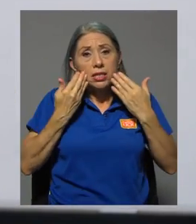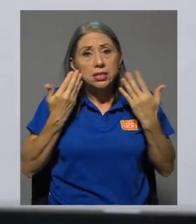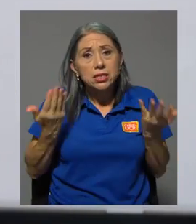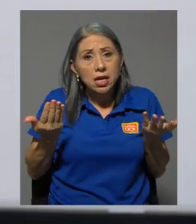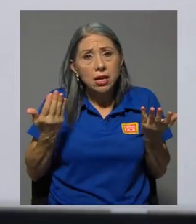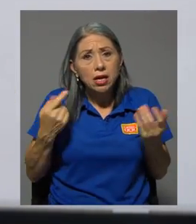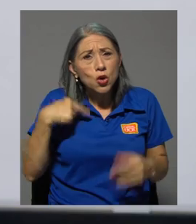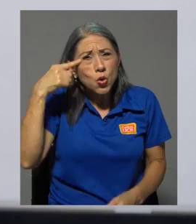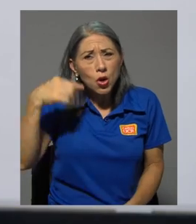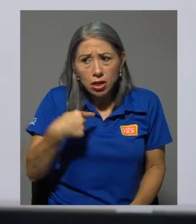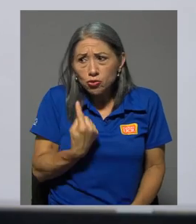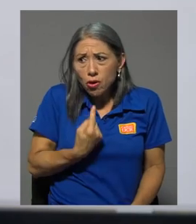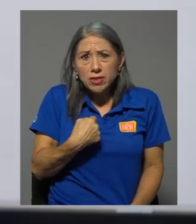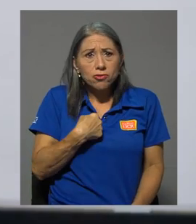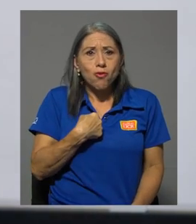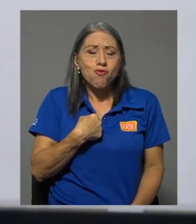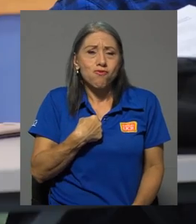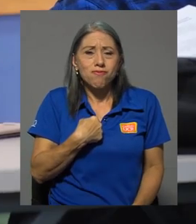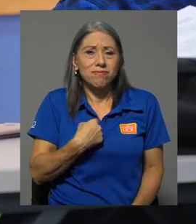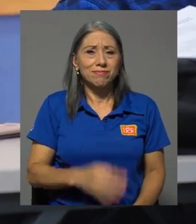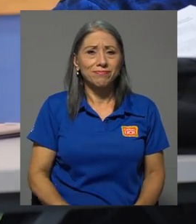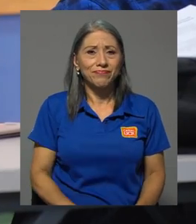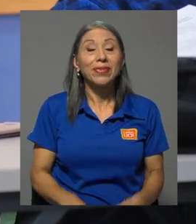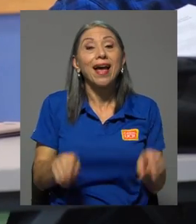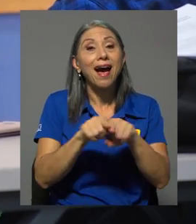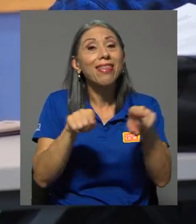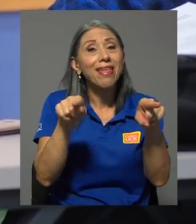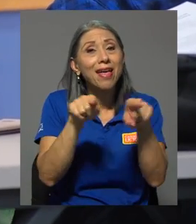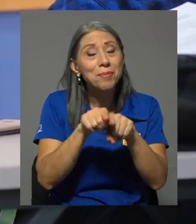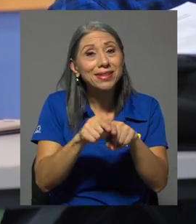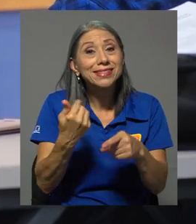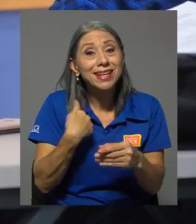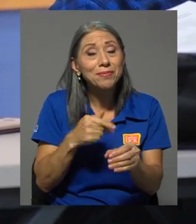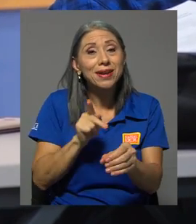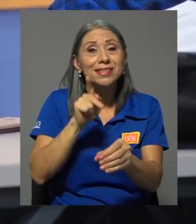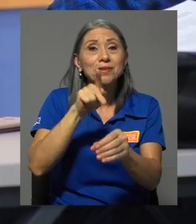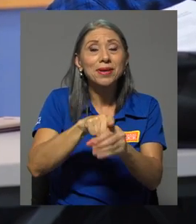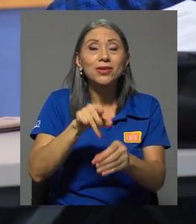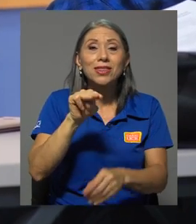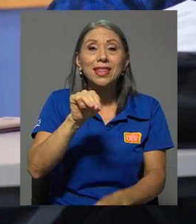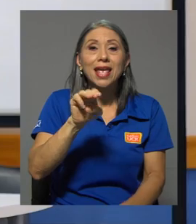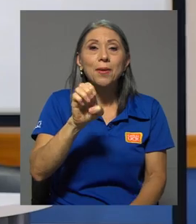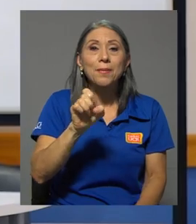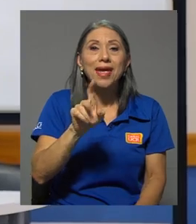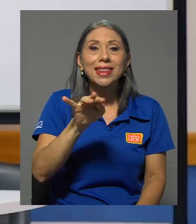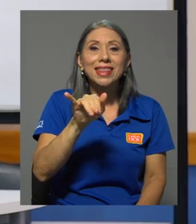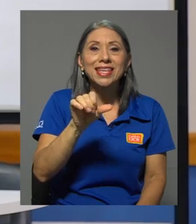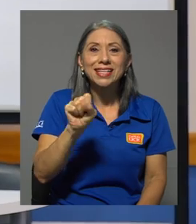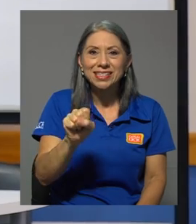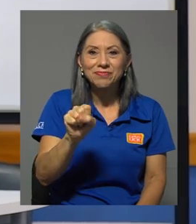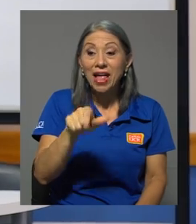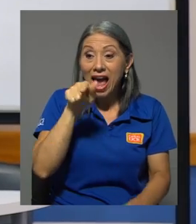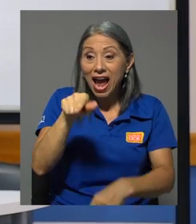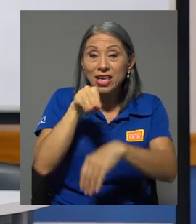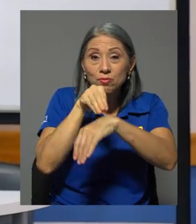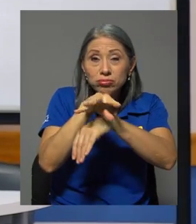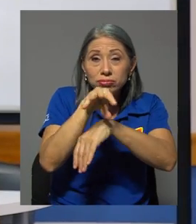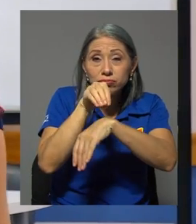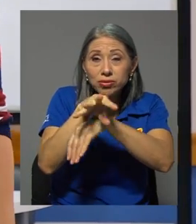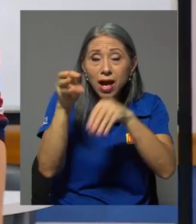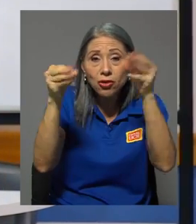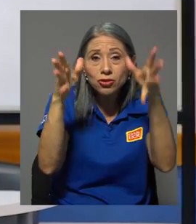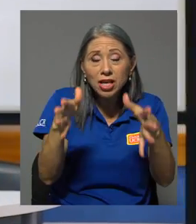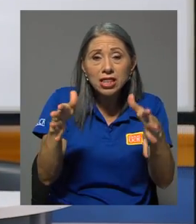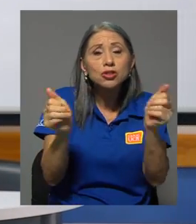y piensa que solo uno. Además, se ha contado con la participación de METICS, desde donde se orienta a las y los